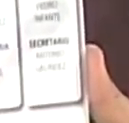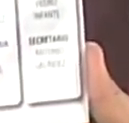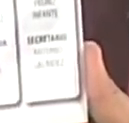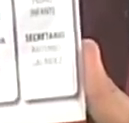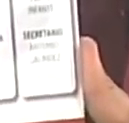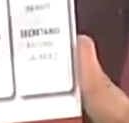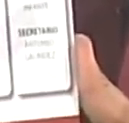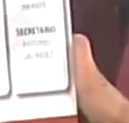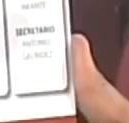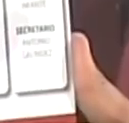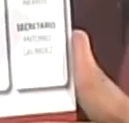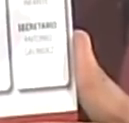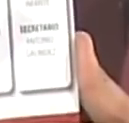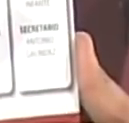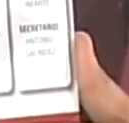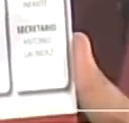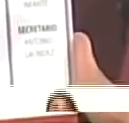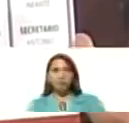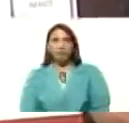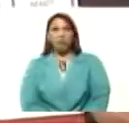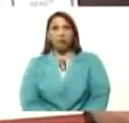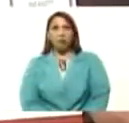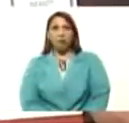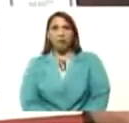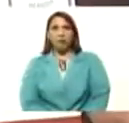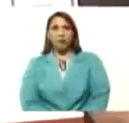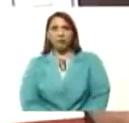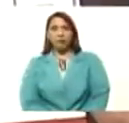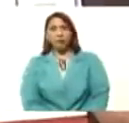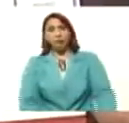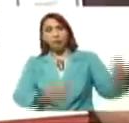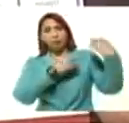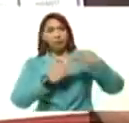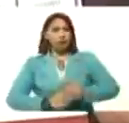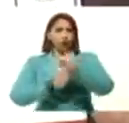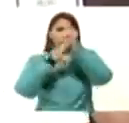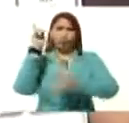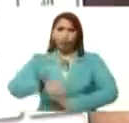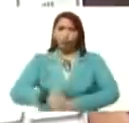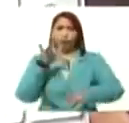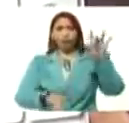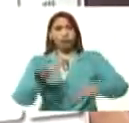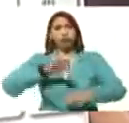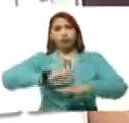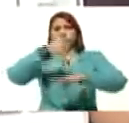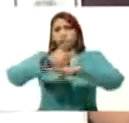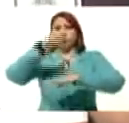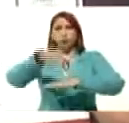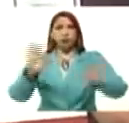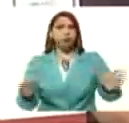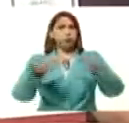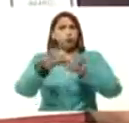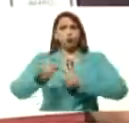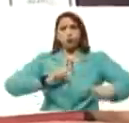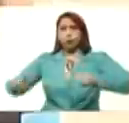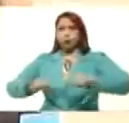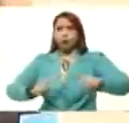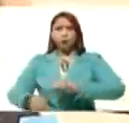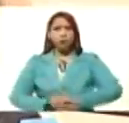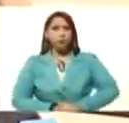movimiento Somos Venezuela, Vanessa Montero. Secretaria del equipo coordinador.